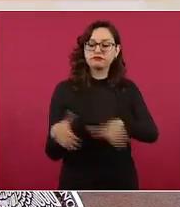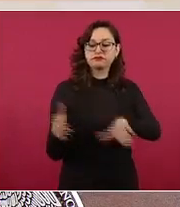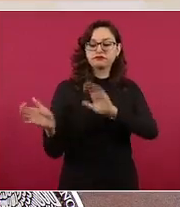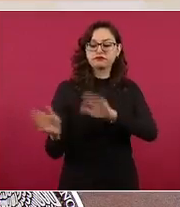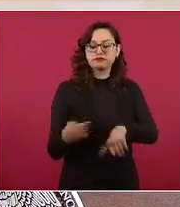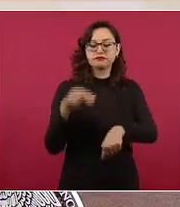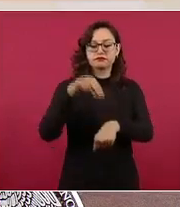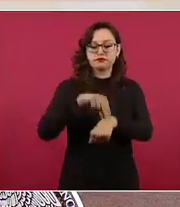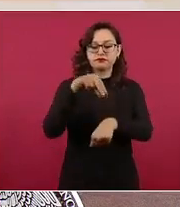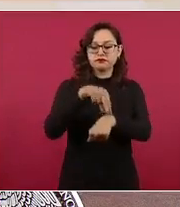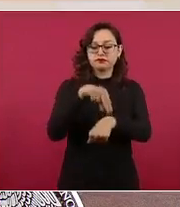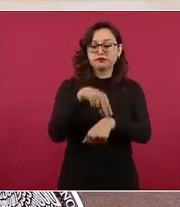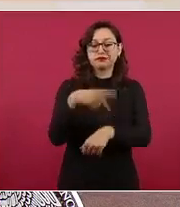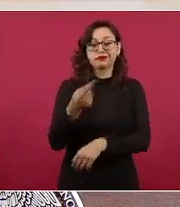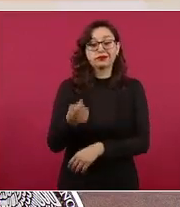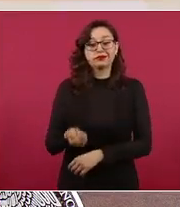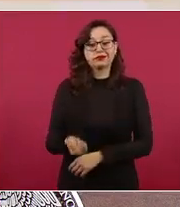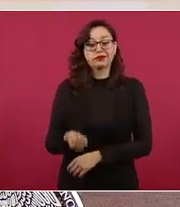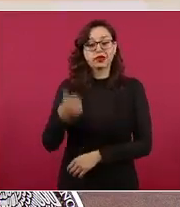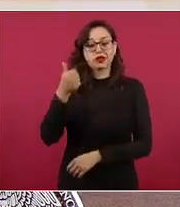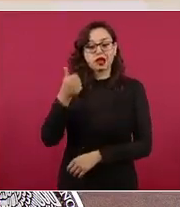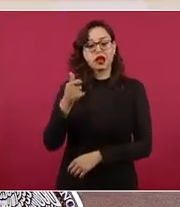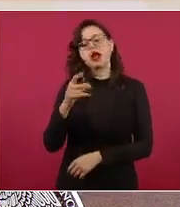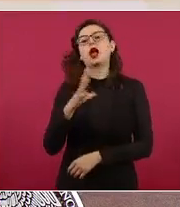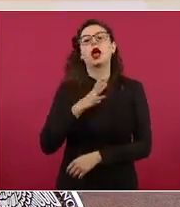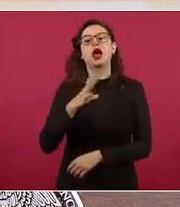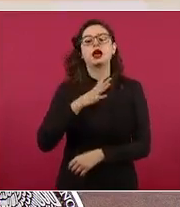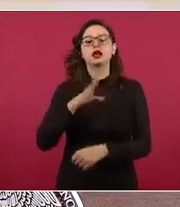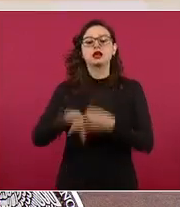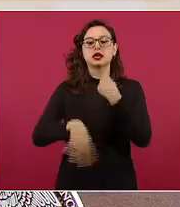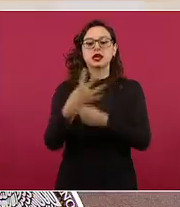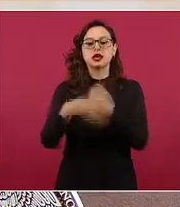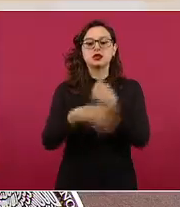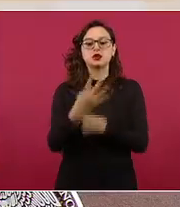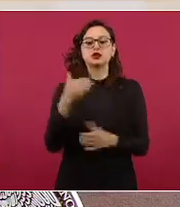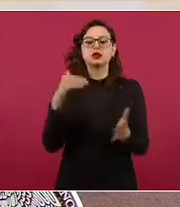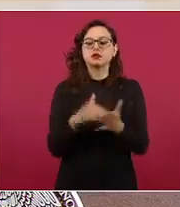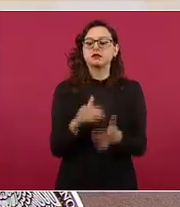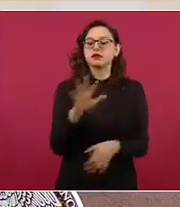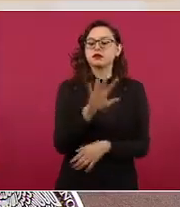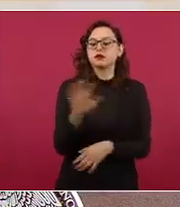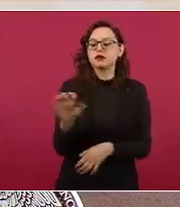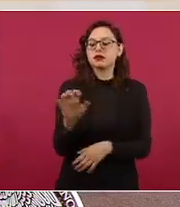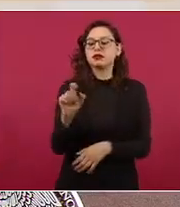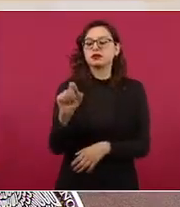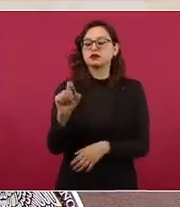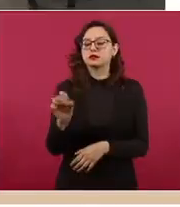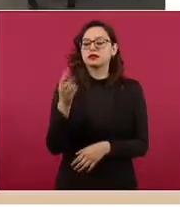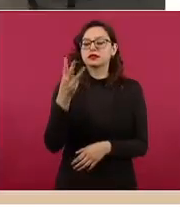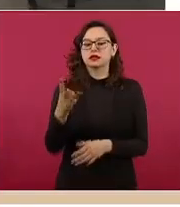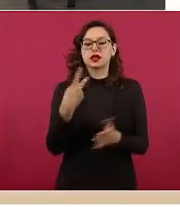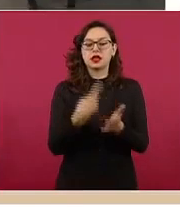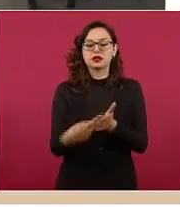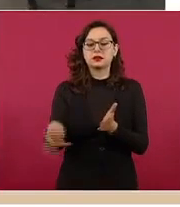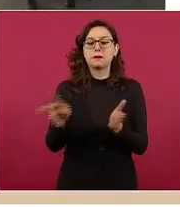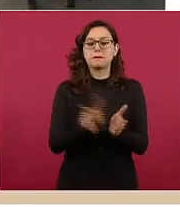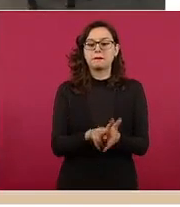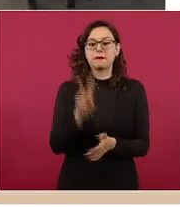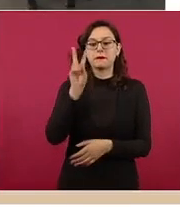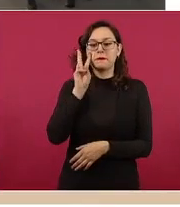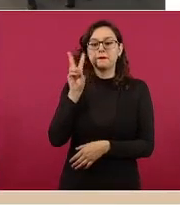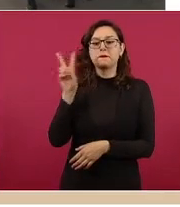la salud de México. Se ofertaron 14 mil 323 plazas vacantes y como podemos ver en esa